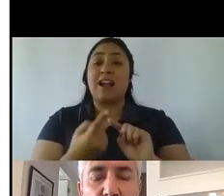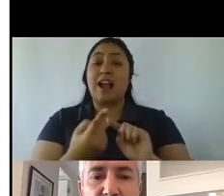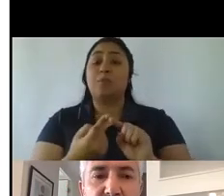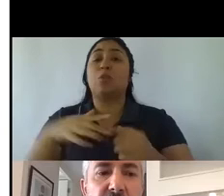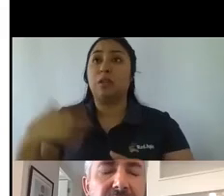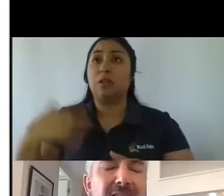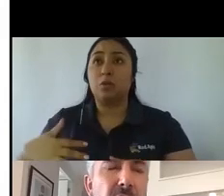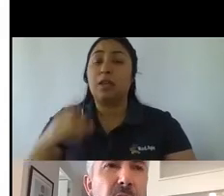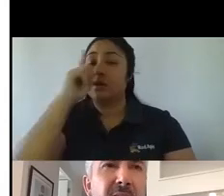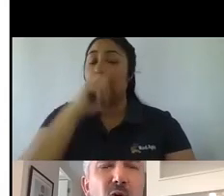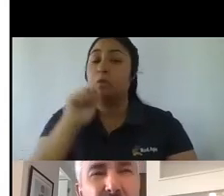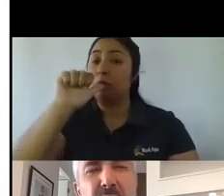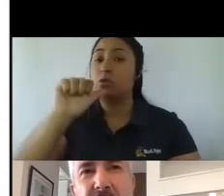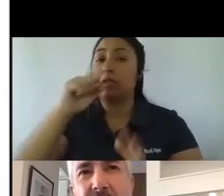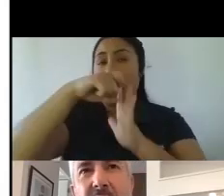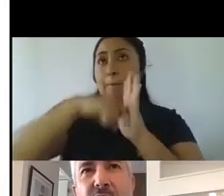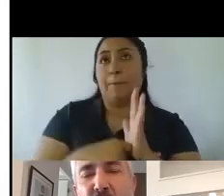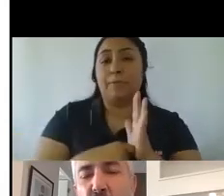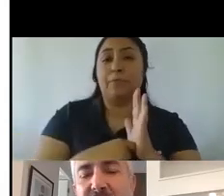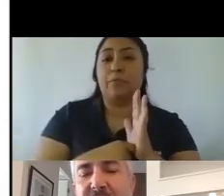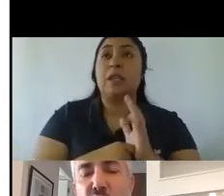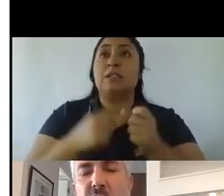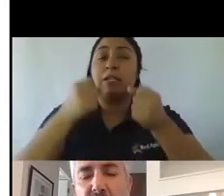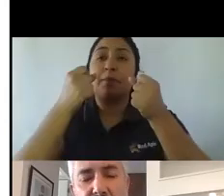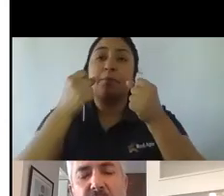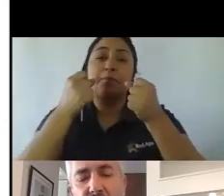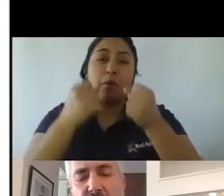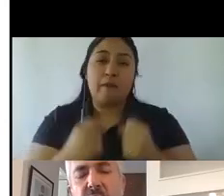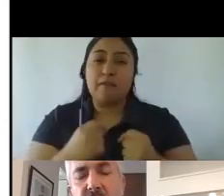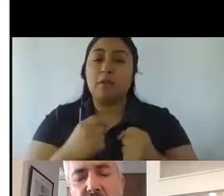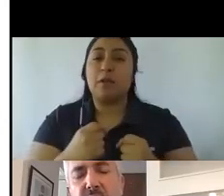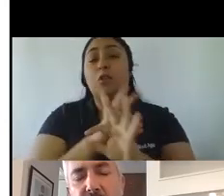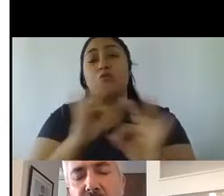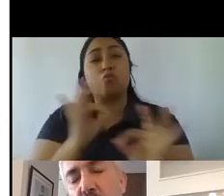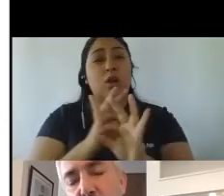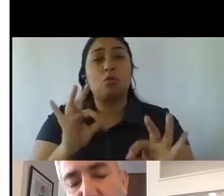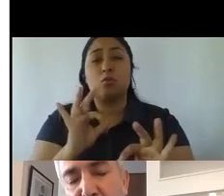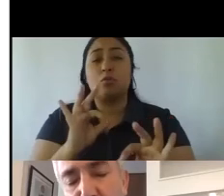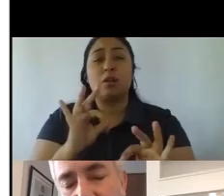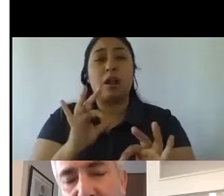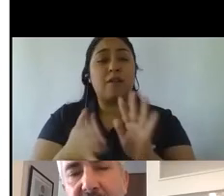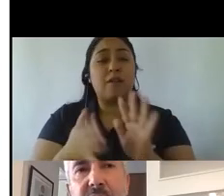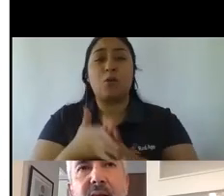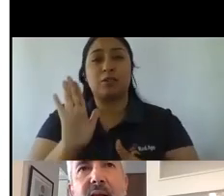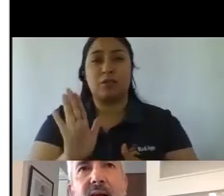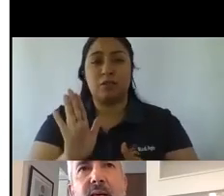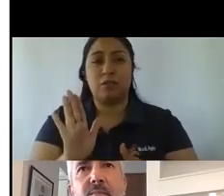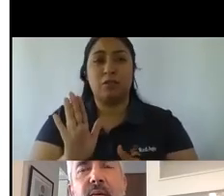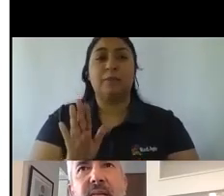últimos seis meses, y de los que probablemente no vamos a salir nunca. Y digo, no vamos a salir